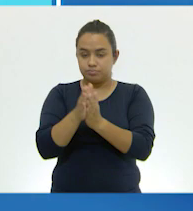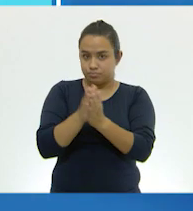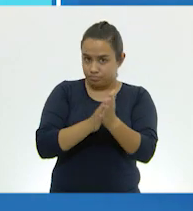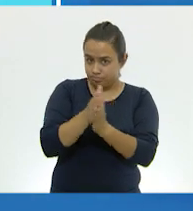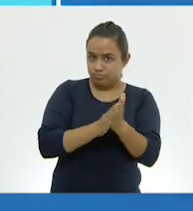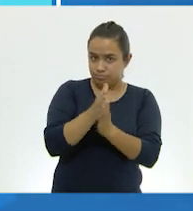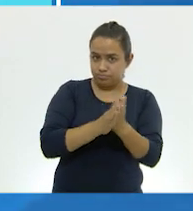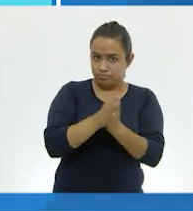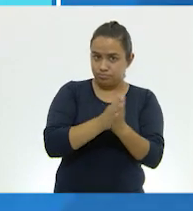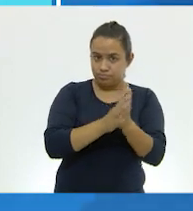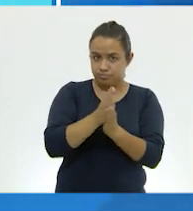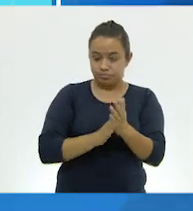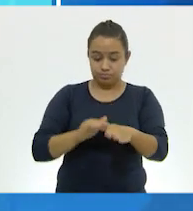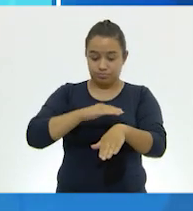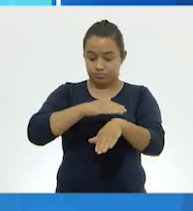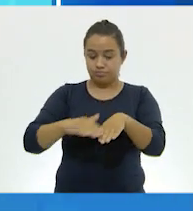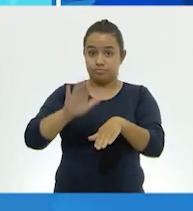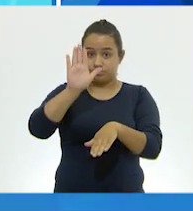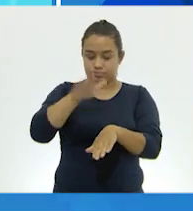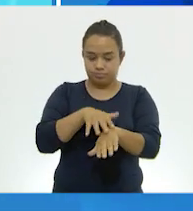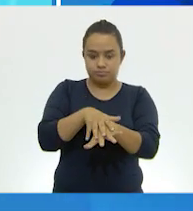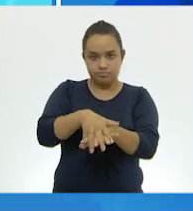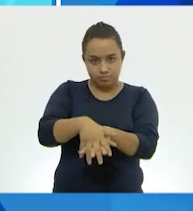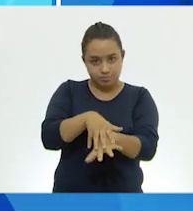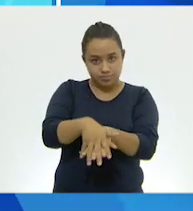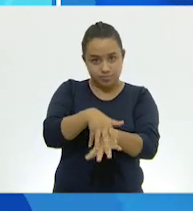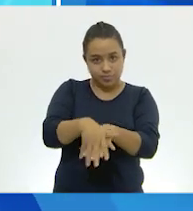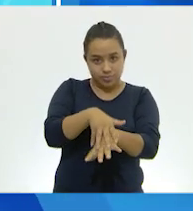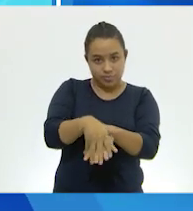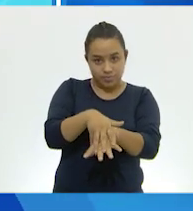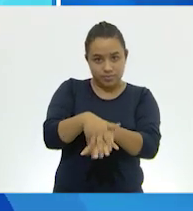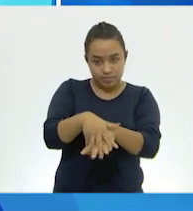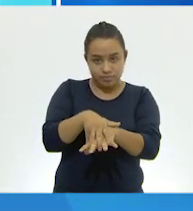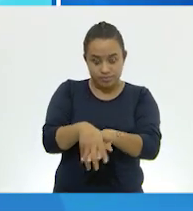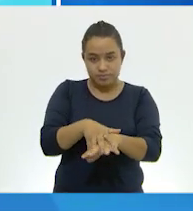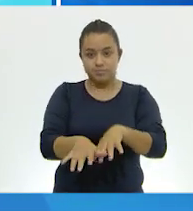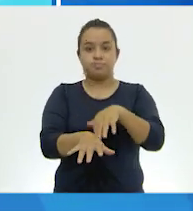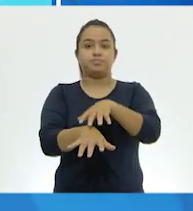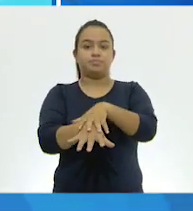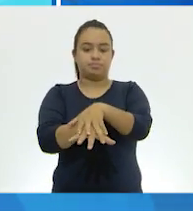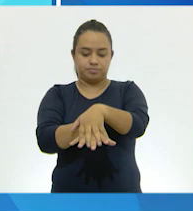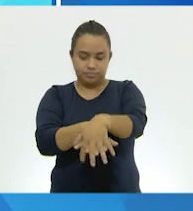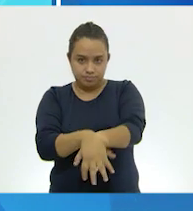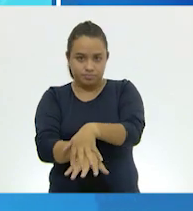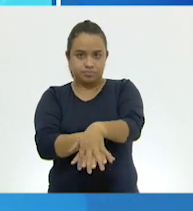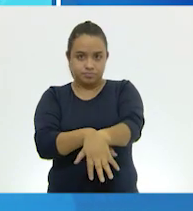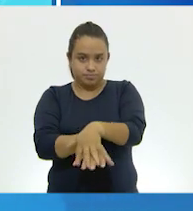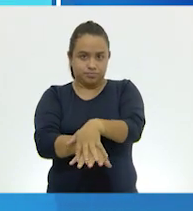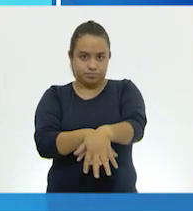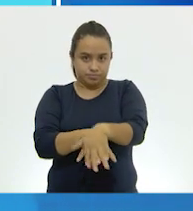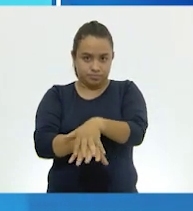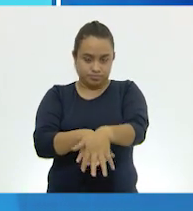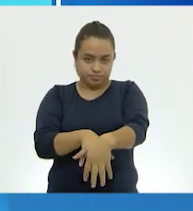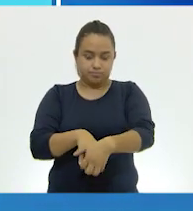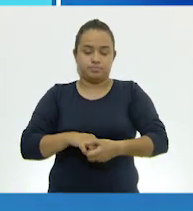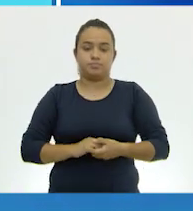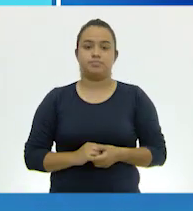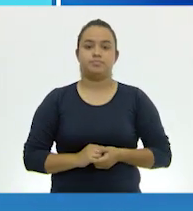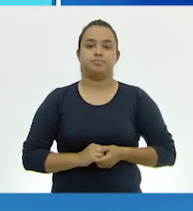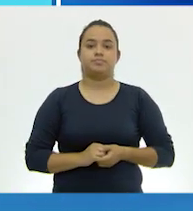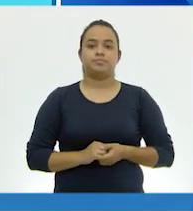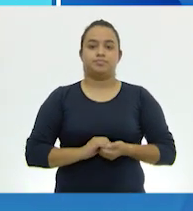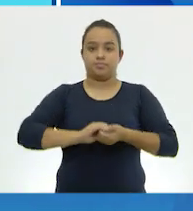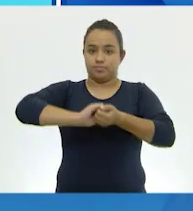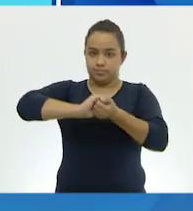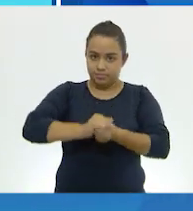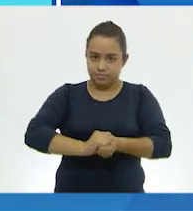una con la otra. Ahora, frota la palma de una de tus manos contra el dorso de la otra entrelazando los dedos. Repite lo mismo